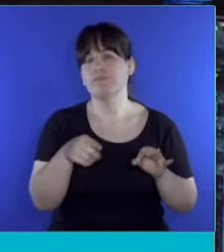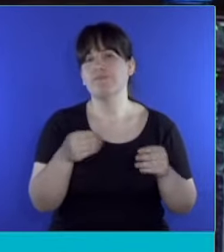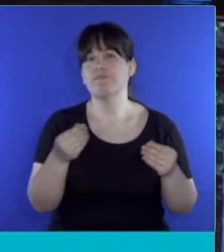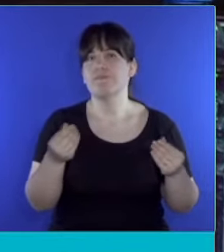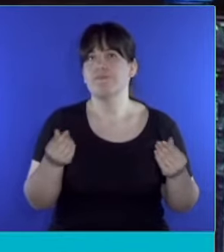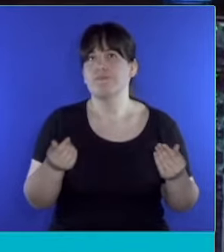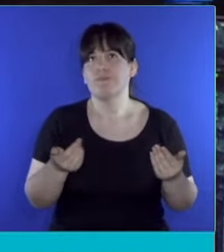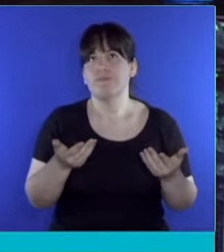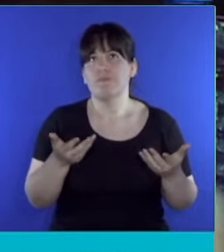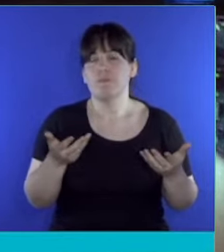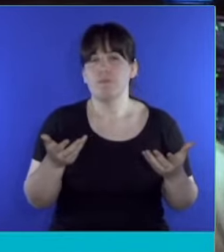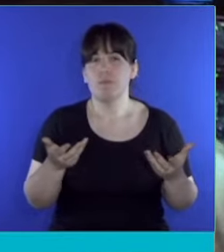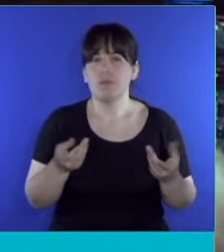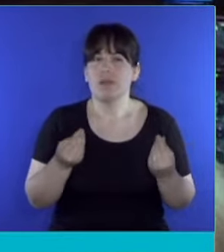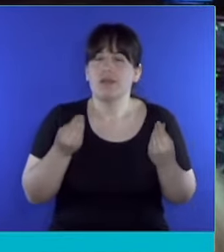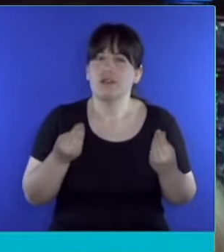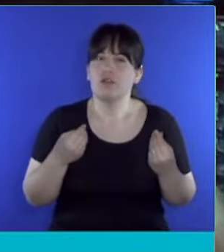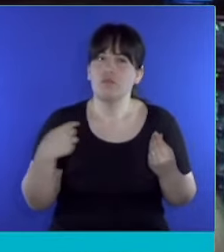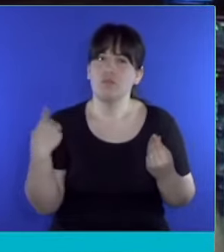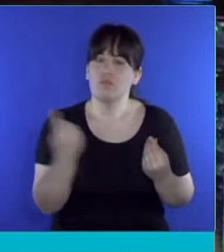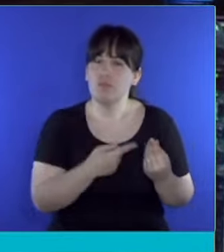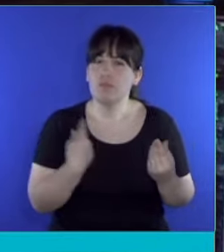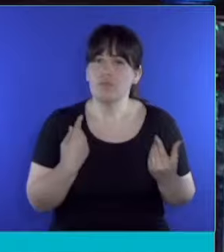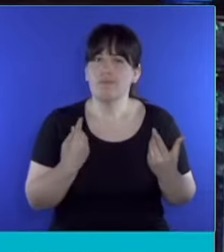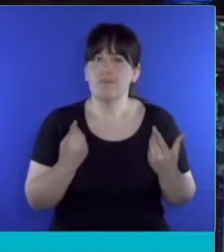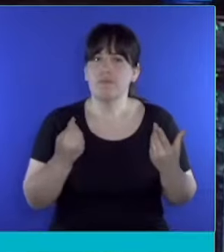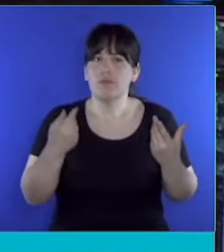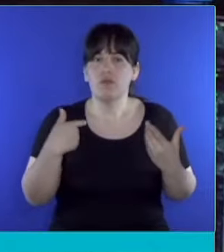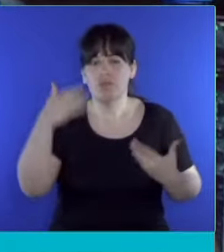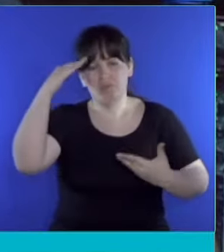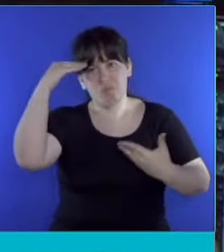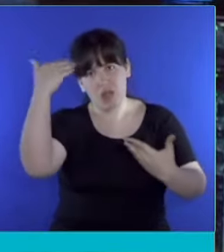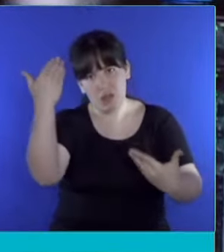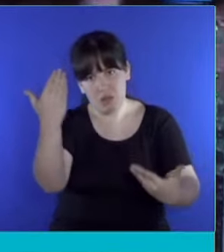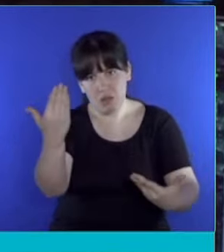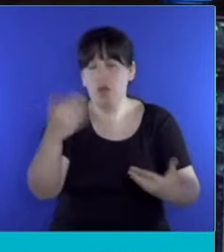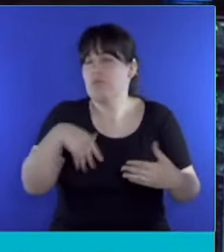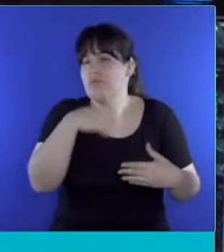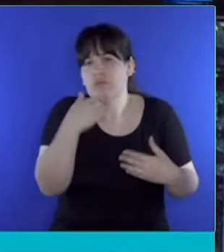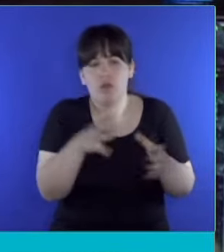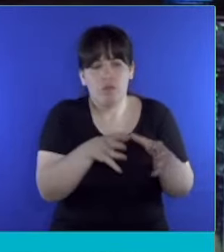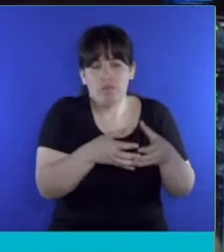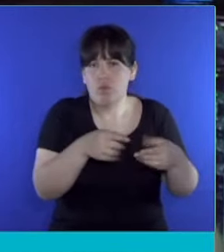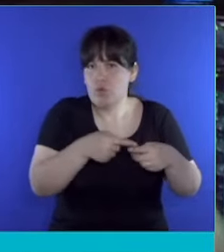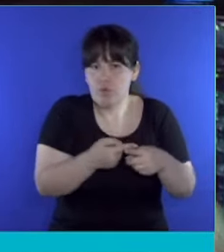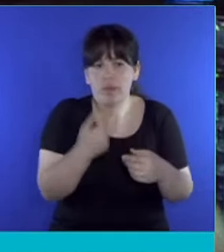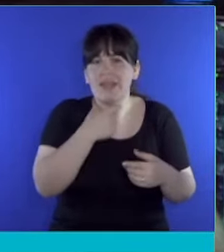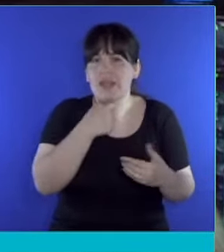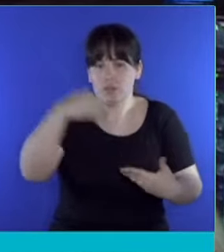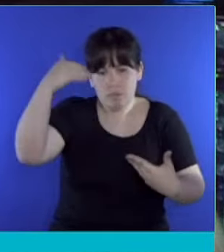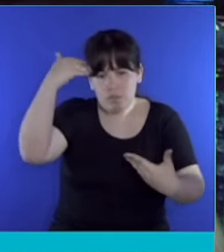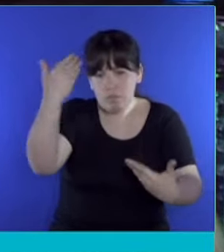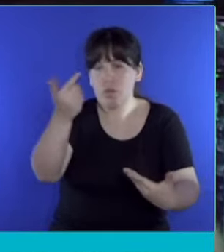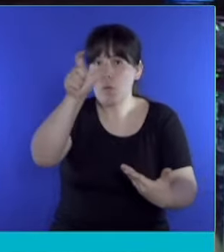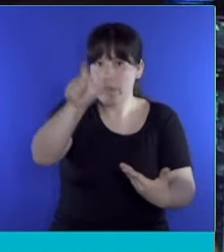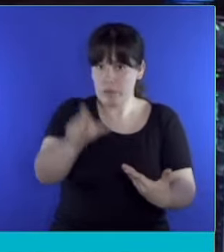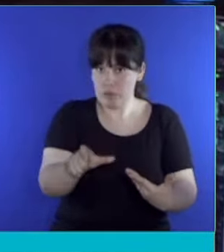cuando estamos haciendo un homenaje o cuando un sector político quiere homenajear a alguien,